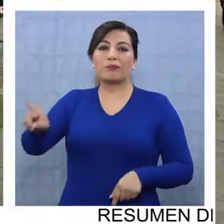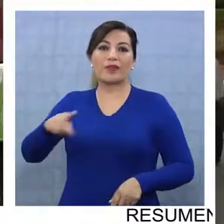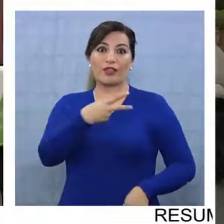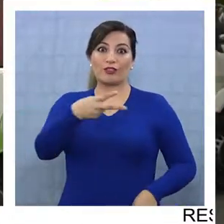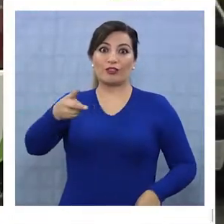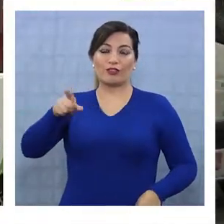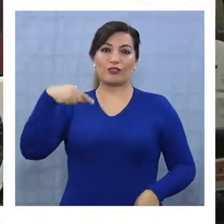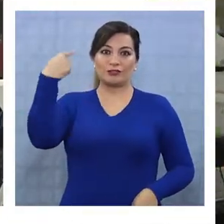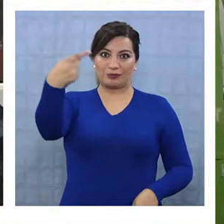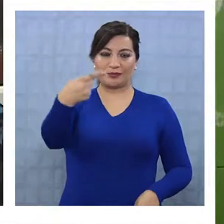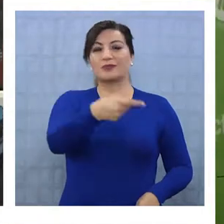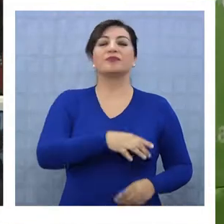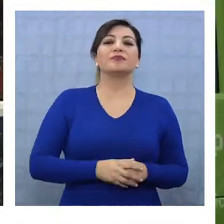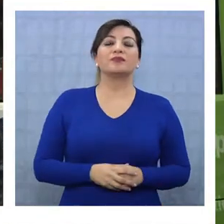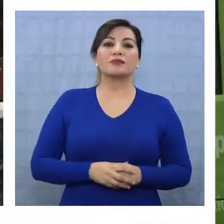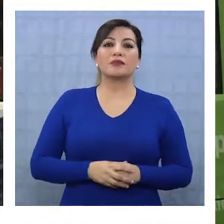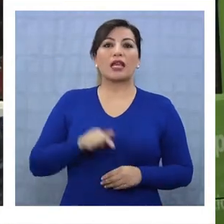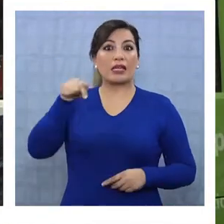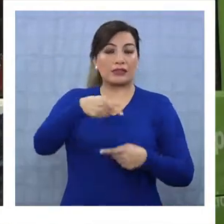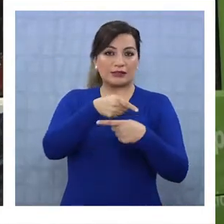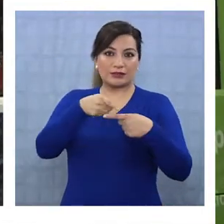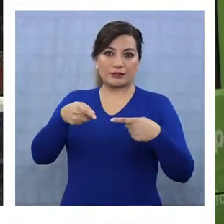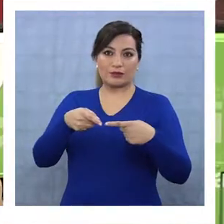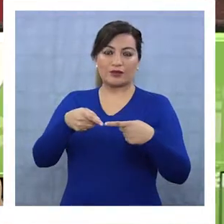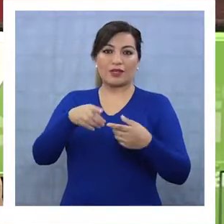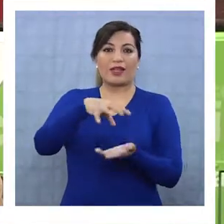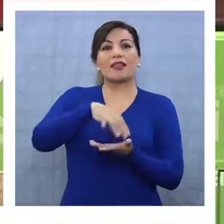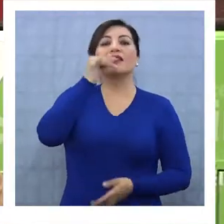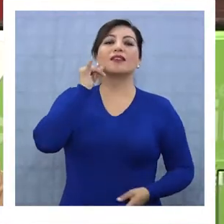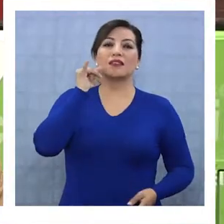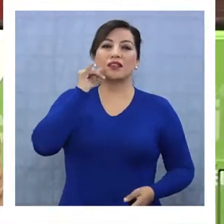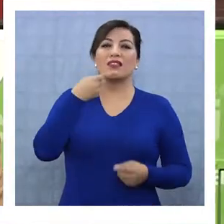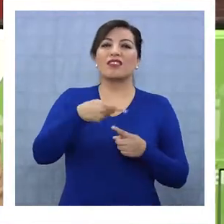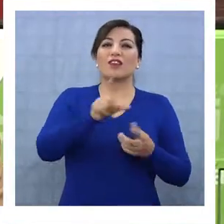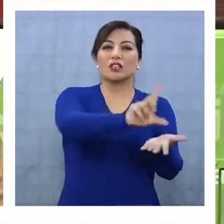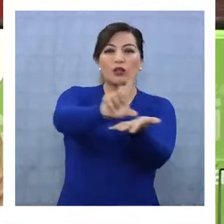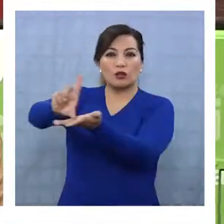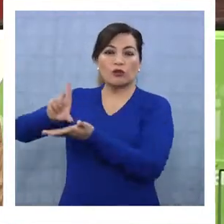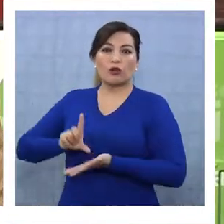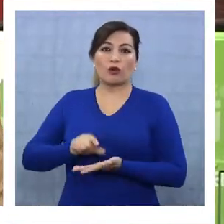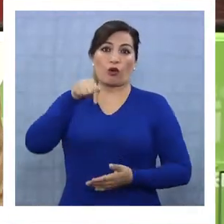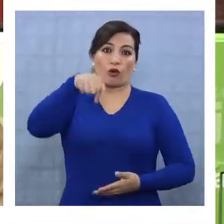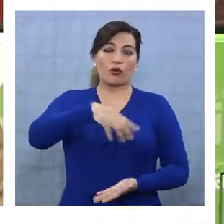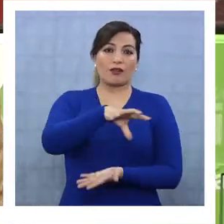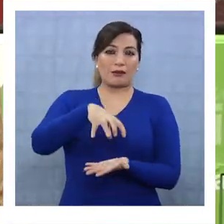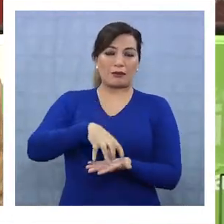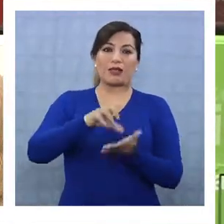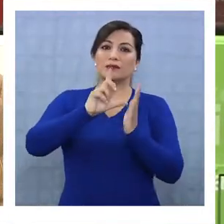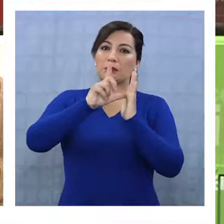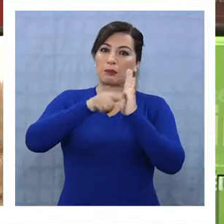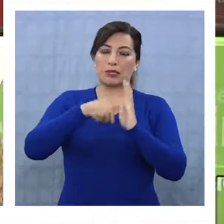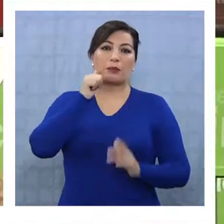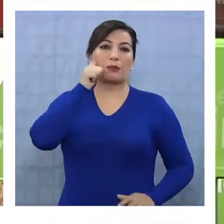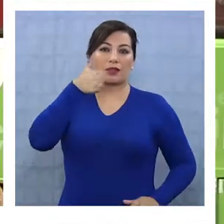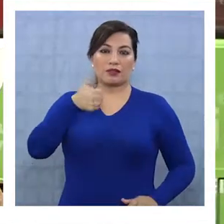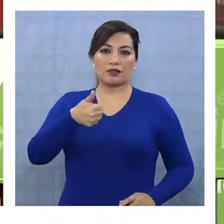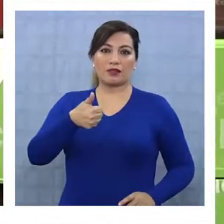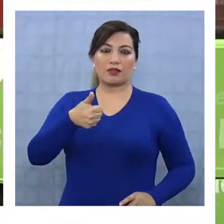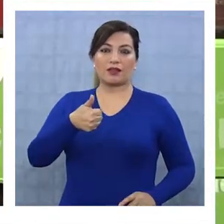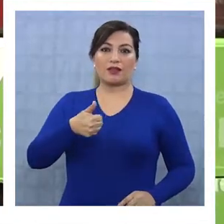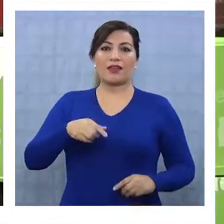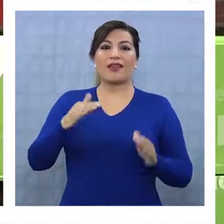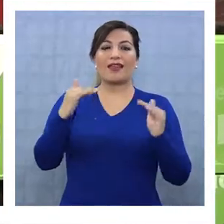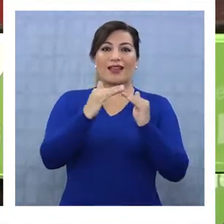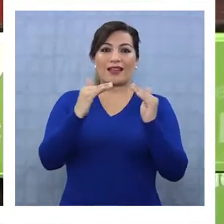próximas dos semanas. Vamos a estar toda esta semana en la comuna de Iquique, en distintos puntos. Hoy día en la Plaza Prat, mañana vamos a estar